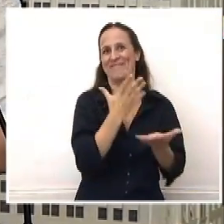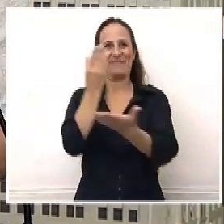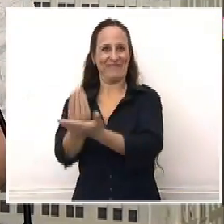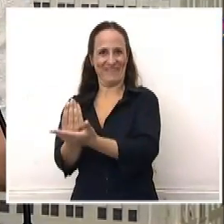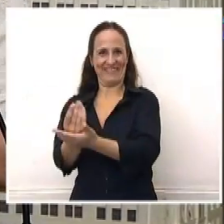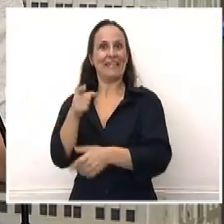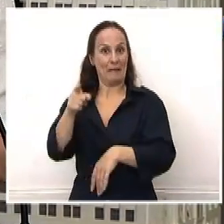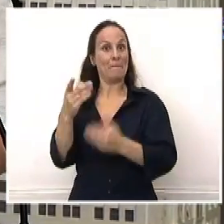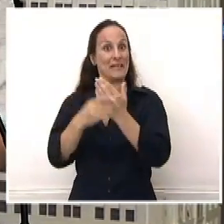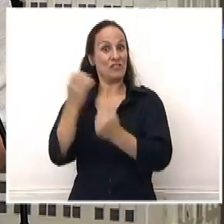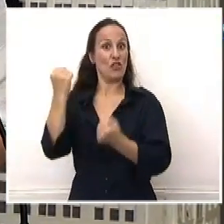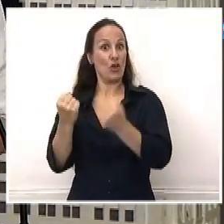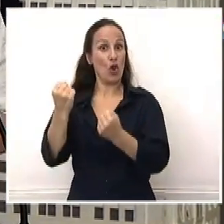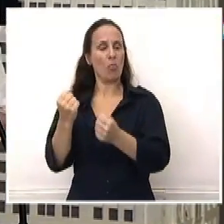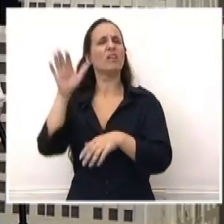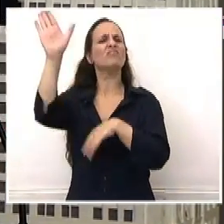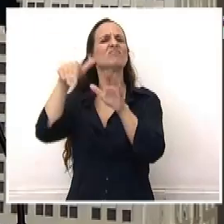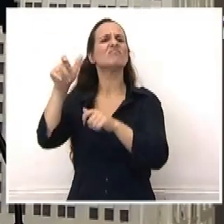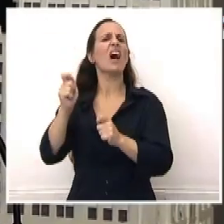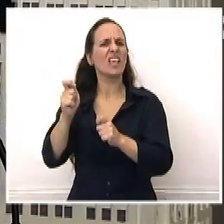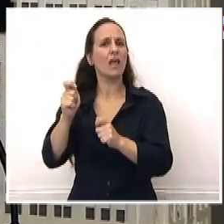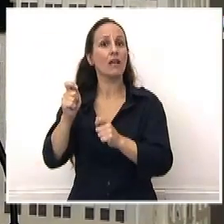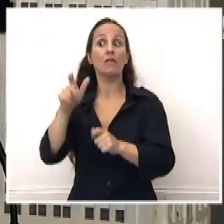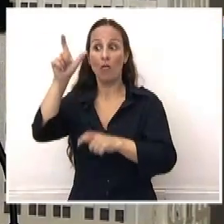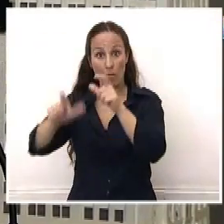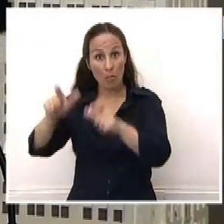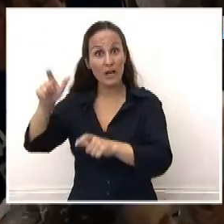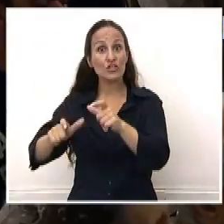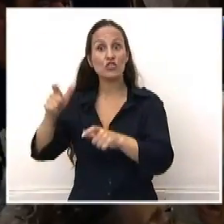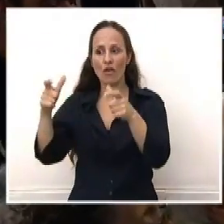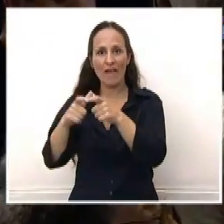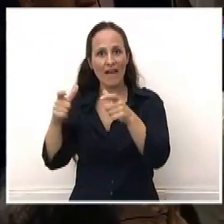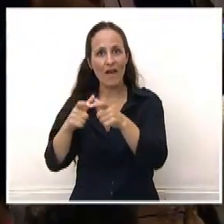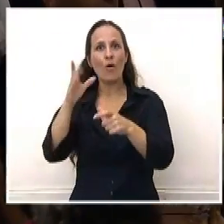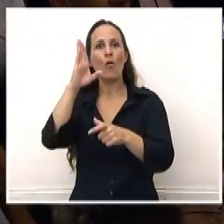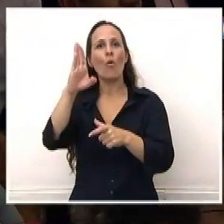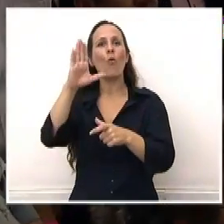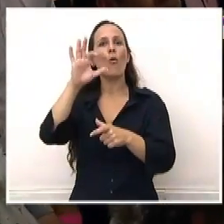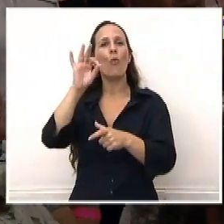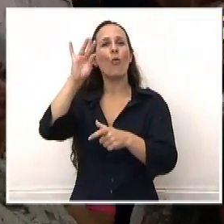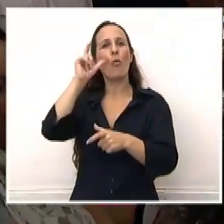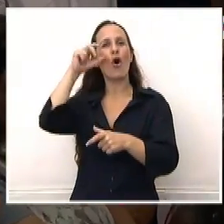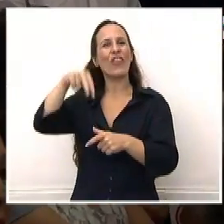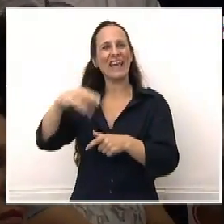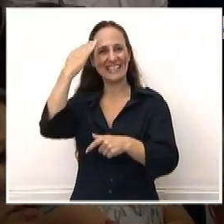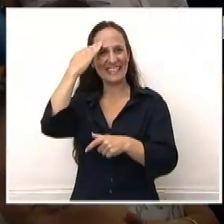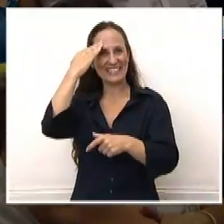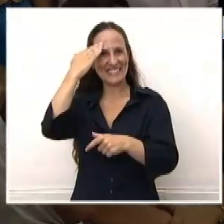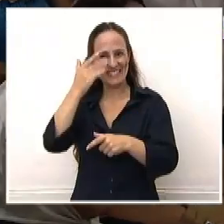convocó a quienes son tenedores del BODEN 15. El BODEN 15 es un título de deuda que, como su nombre lo indica,